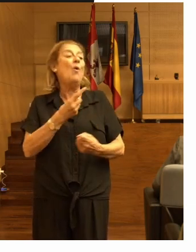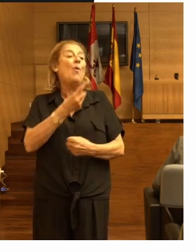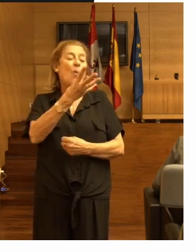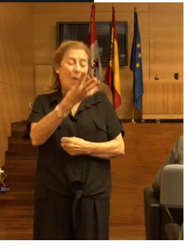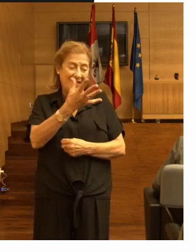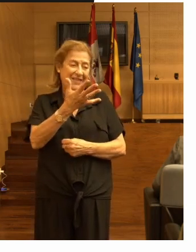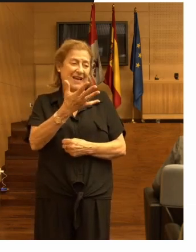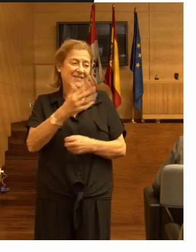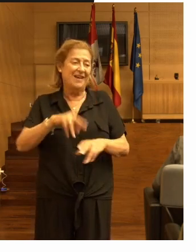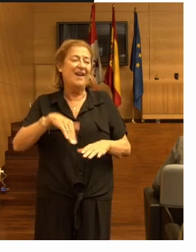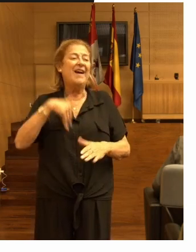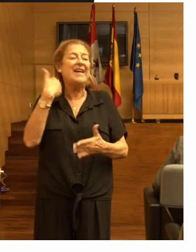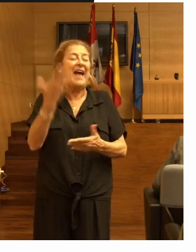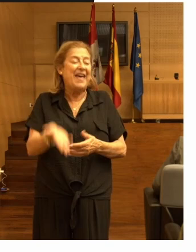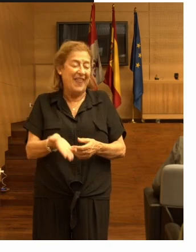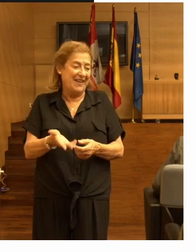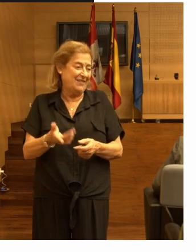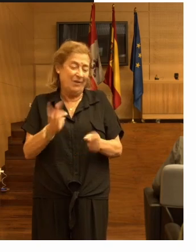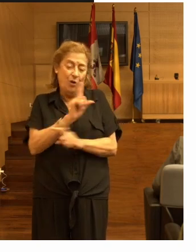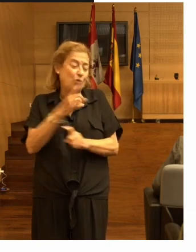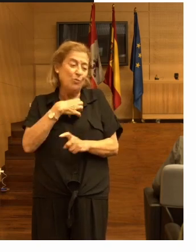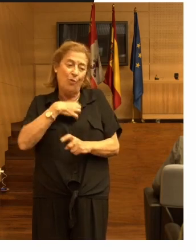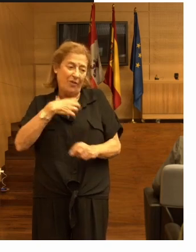caídas son inevitables?